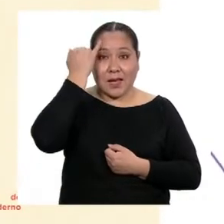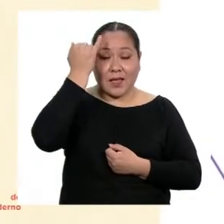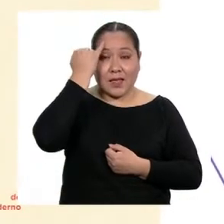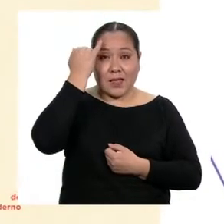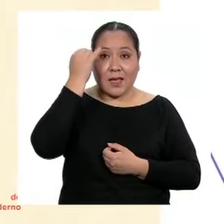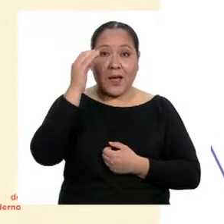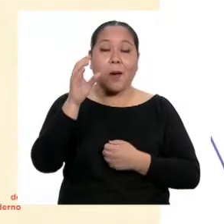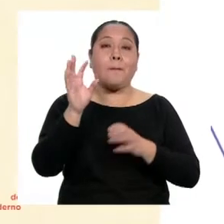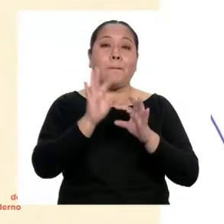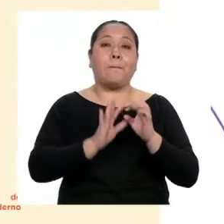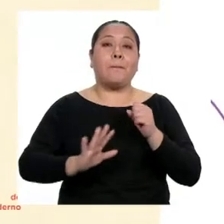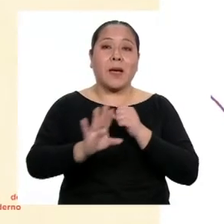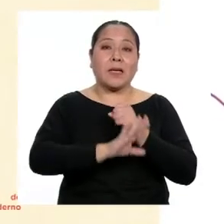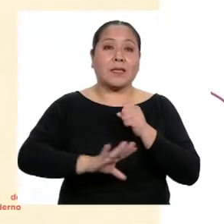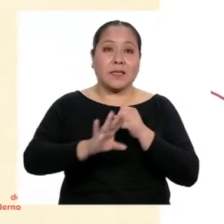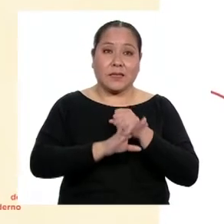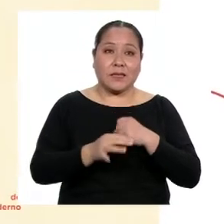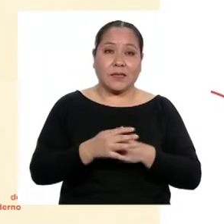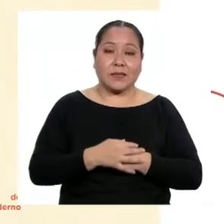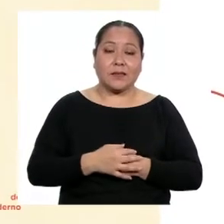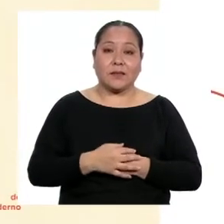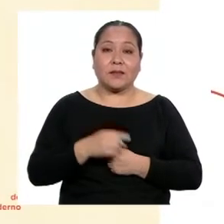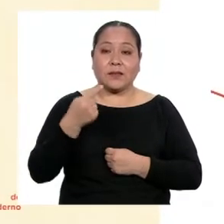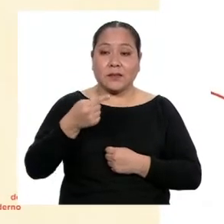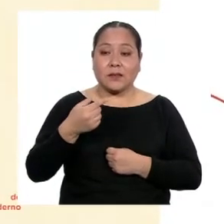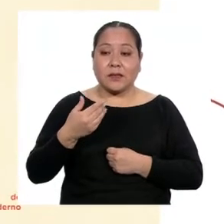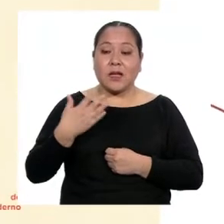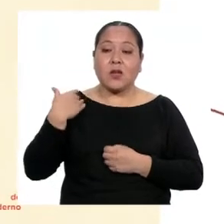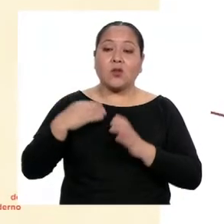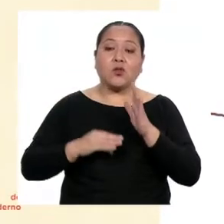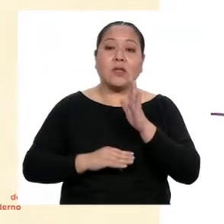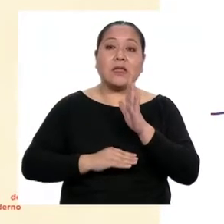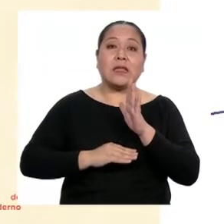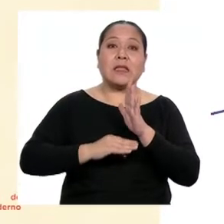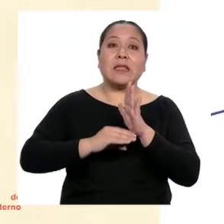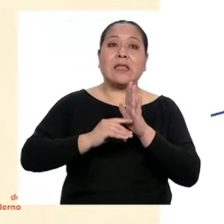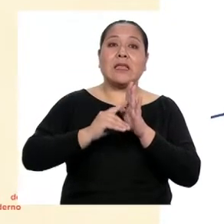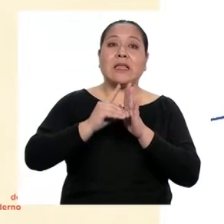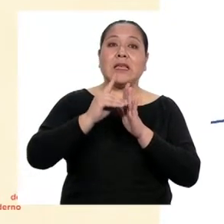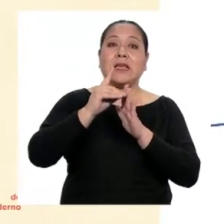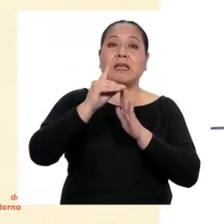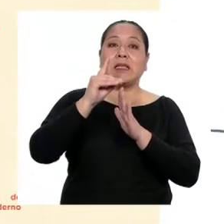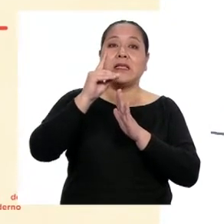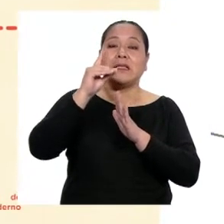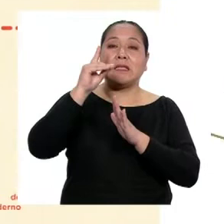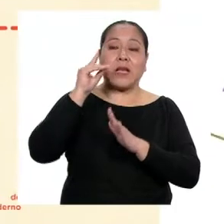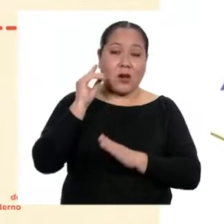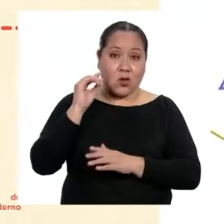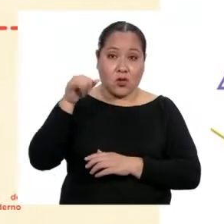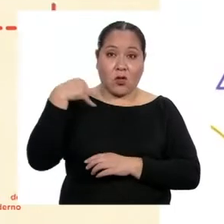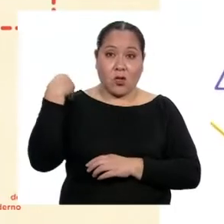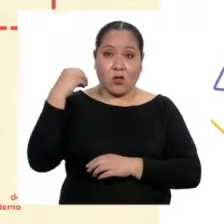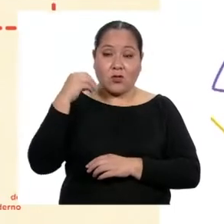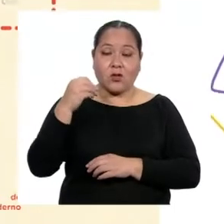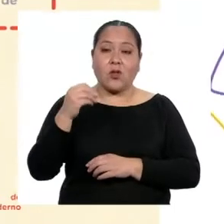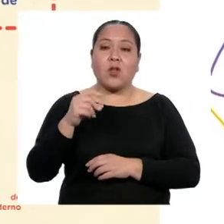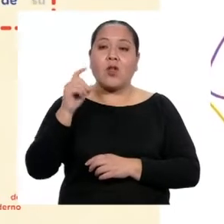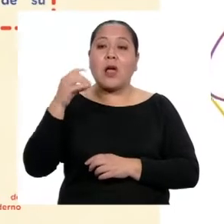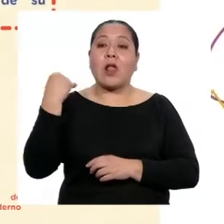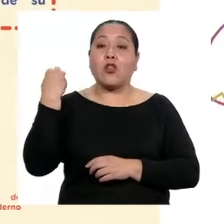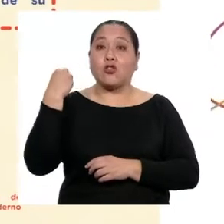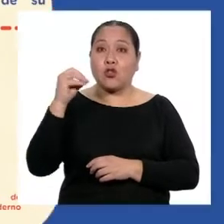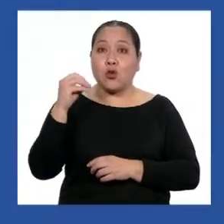es, durante su desarrollo, los adolescentes atraviesan por nuevos cambios en varios